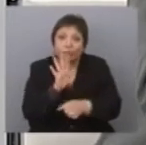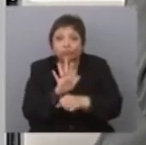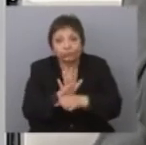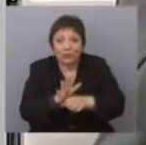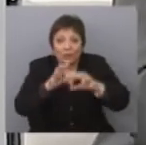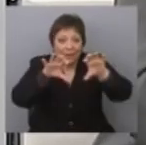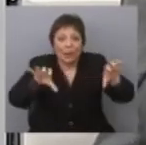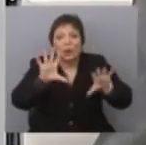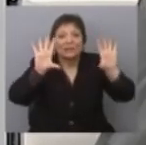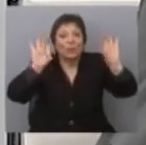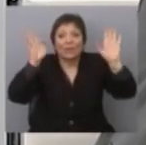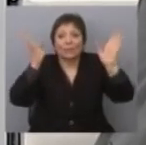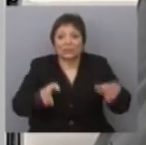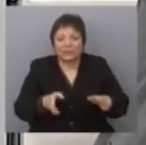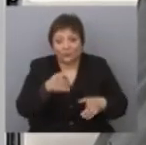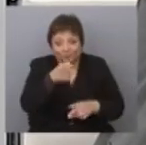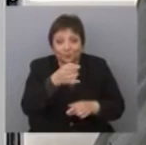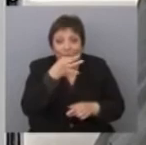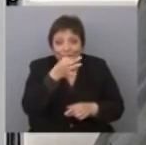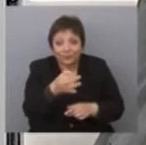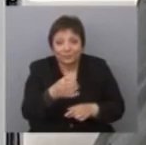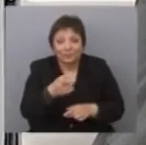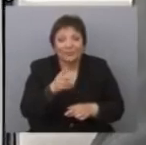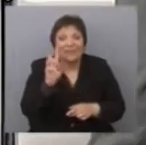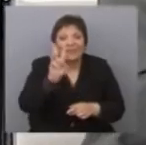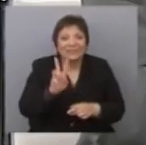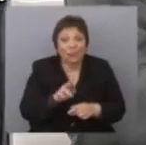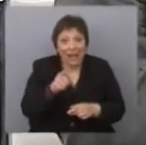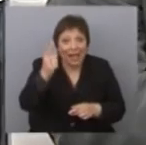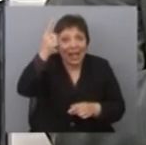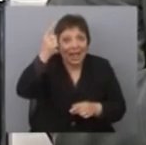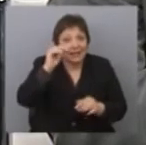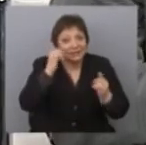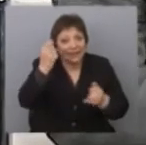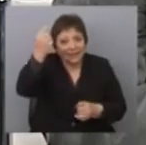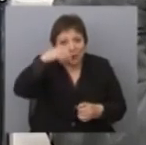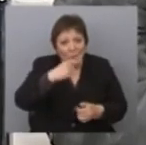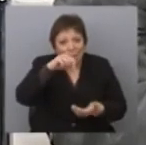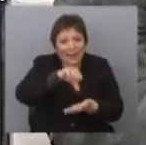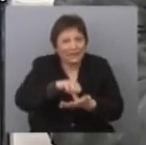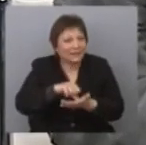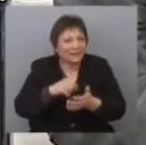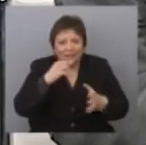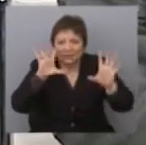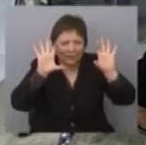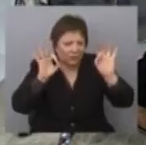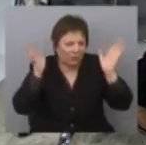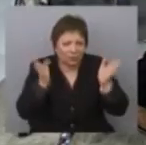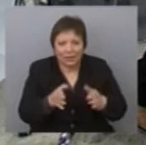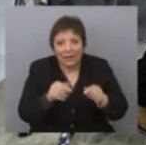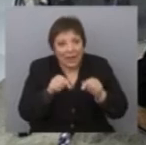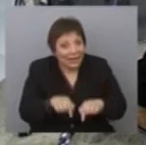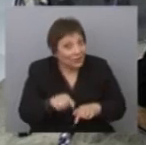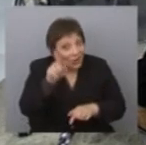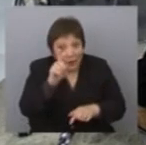país partido a la mitad. Tú hiciste los especiales de Venezuela, ¿no? Y viniste con esa imagen de un país dividido. Sí, absolutamente. Esto no es lo que ha